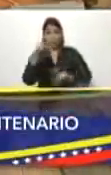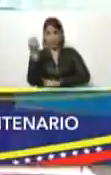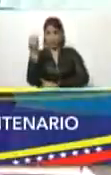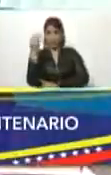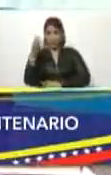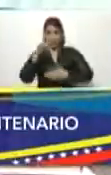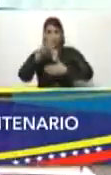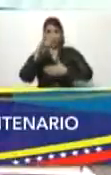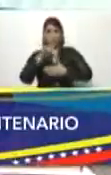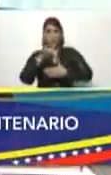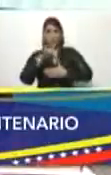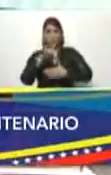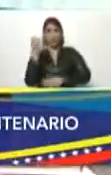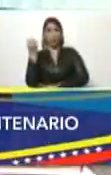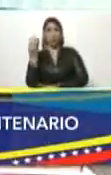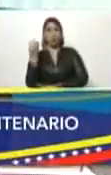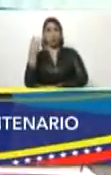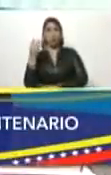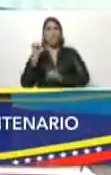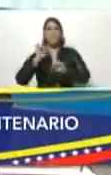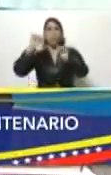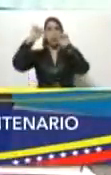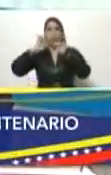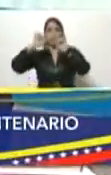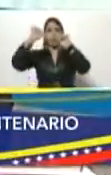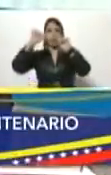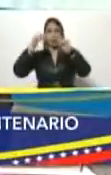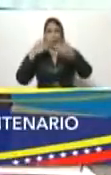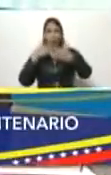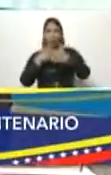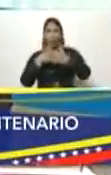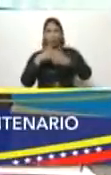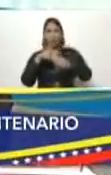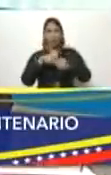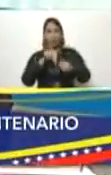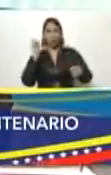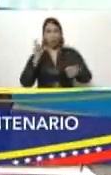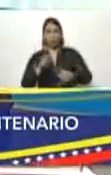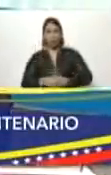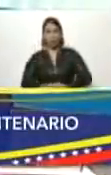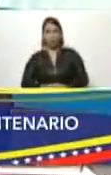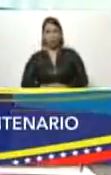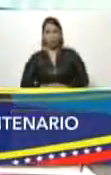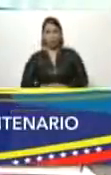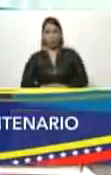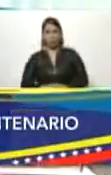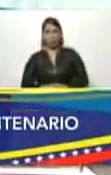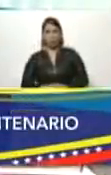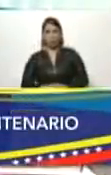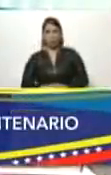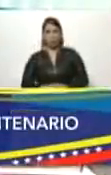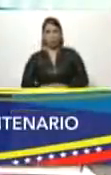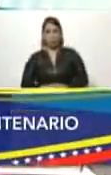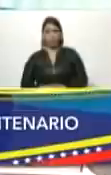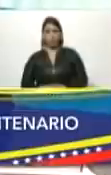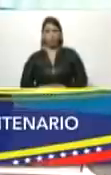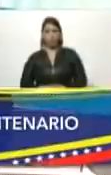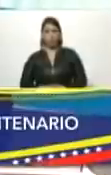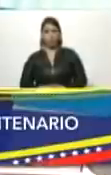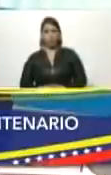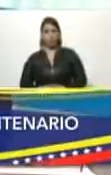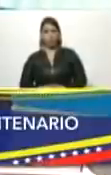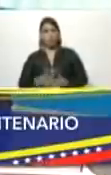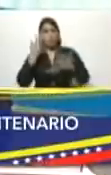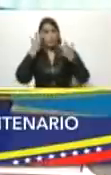Américas es la cumbre de la protesta contra la exclusión imperialista. Se nos